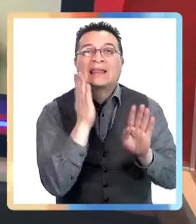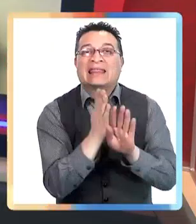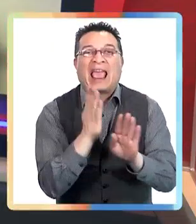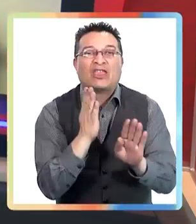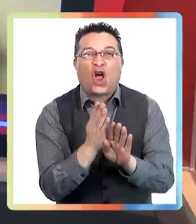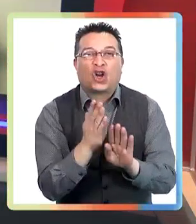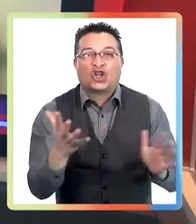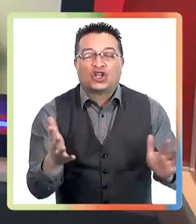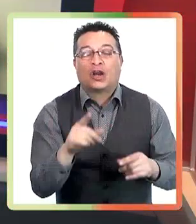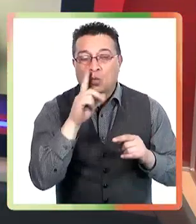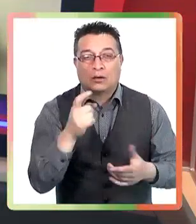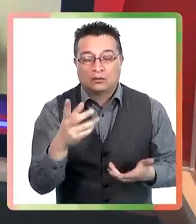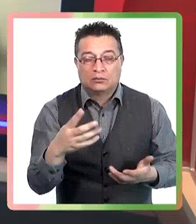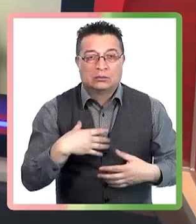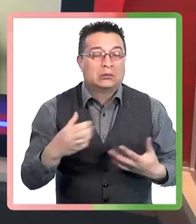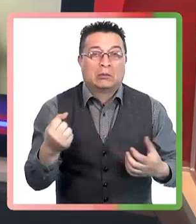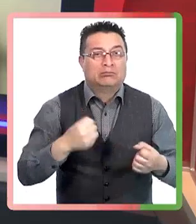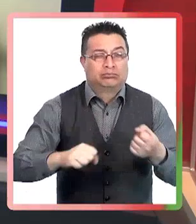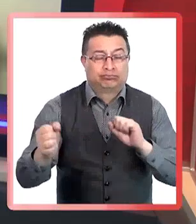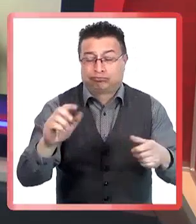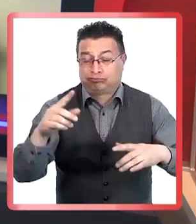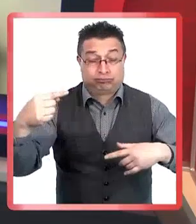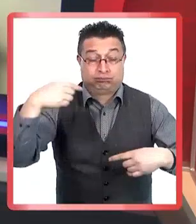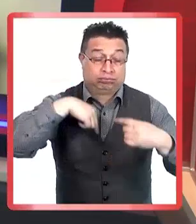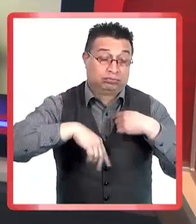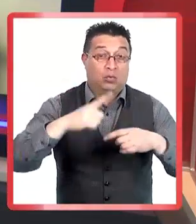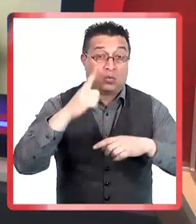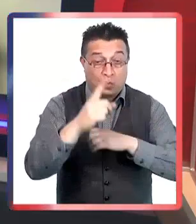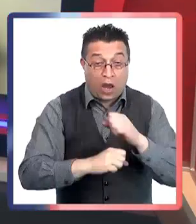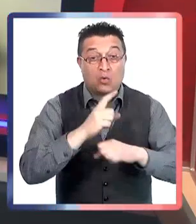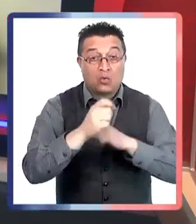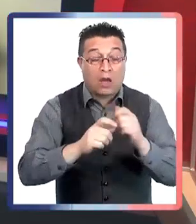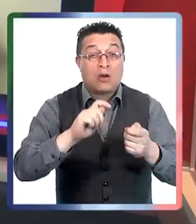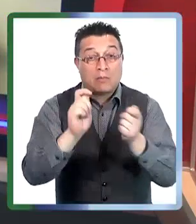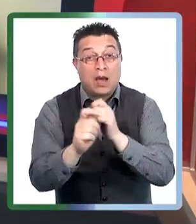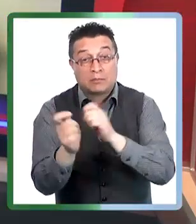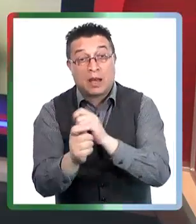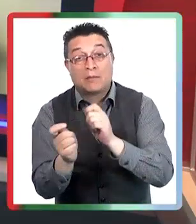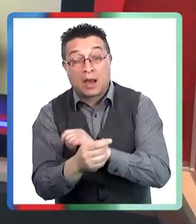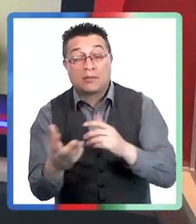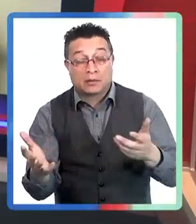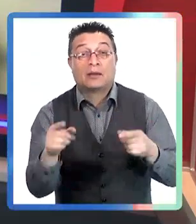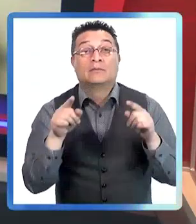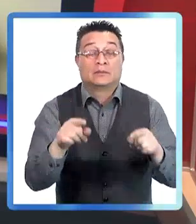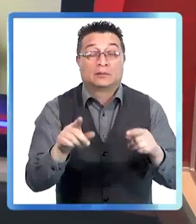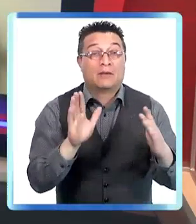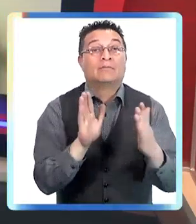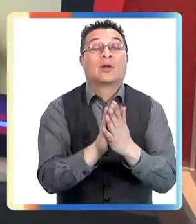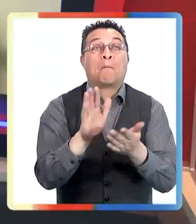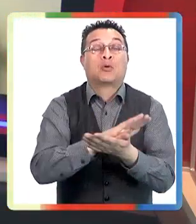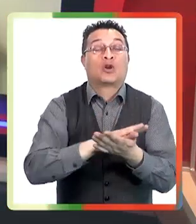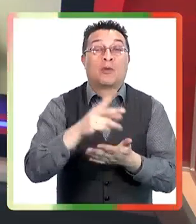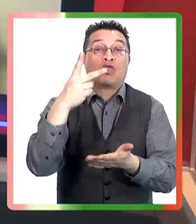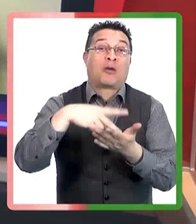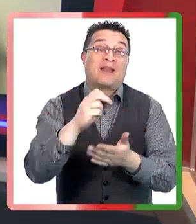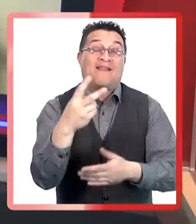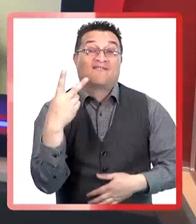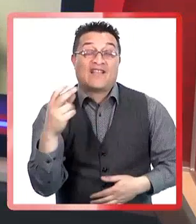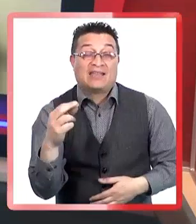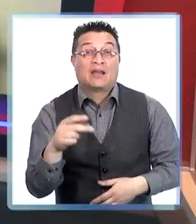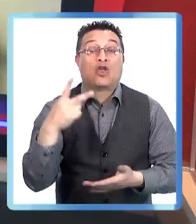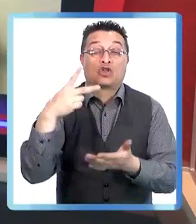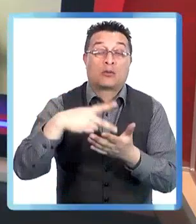o 2021, cuando prácticamente no había otro virus que no fuera el COVID-19, fue bien distinto a lo que estamos viviendo ahora. Entonces yo creo que ahora